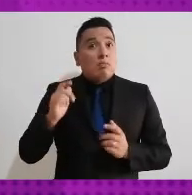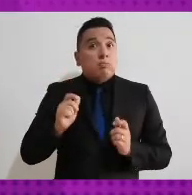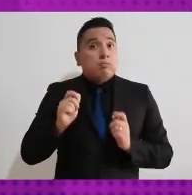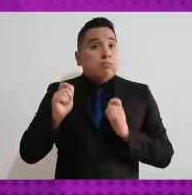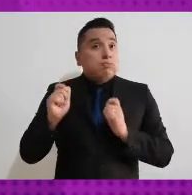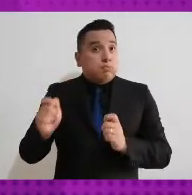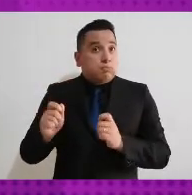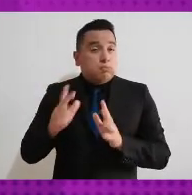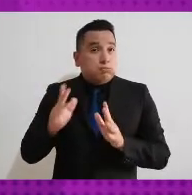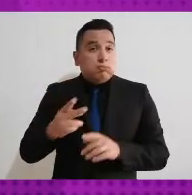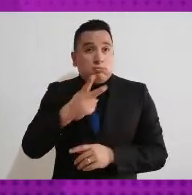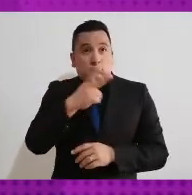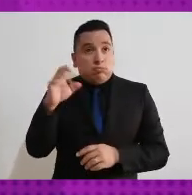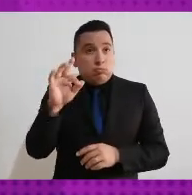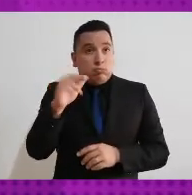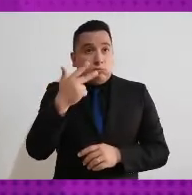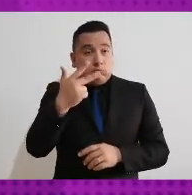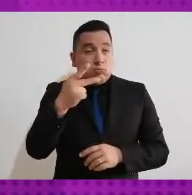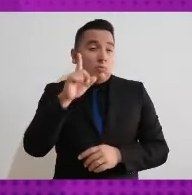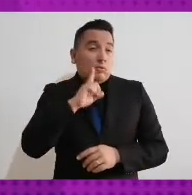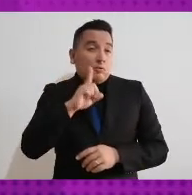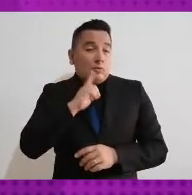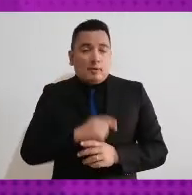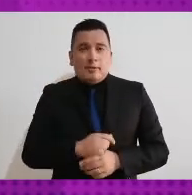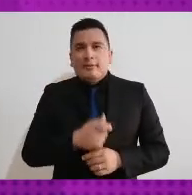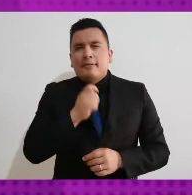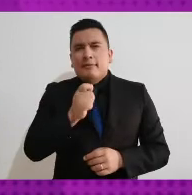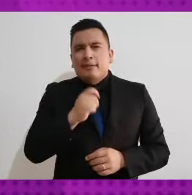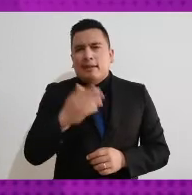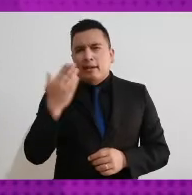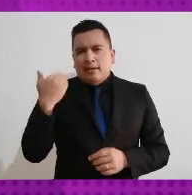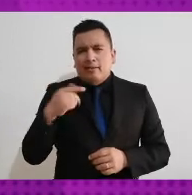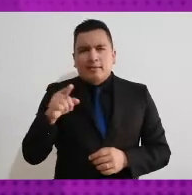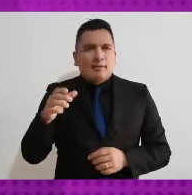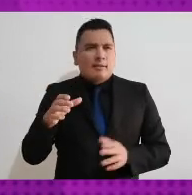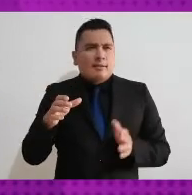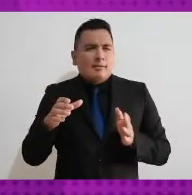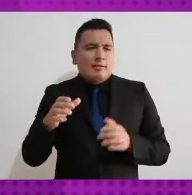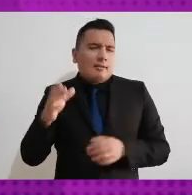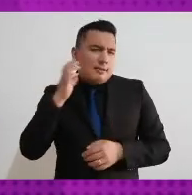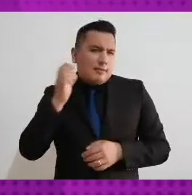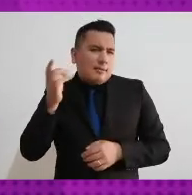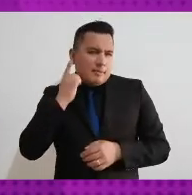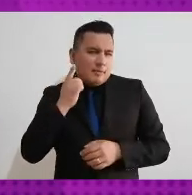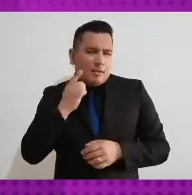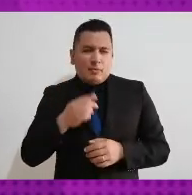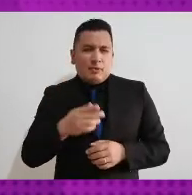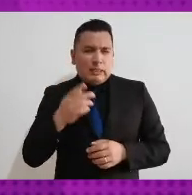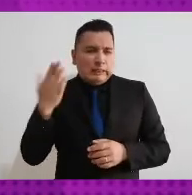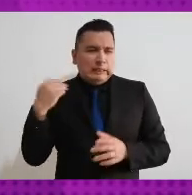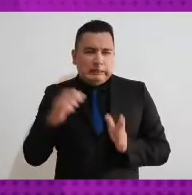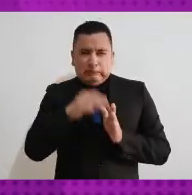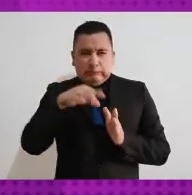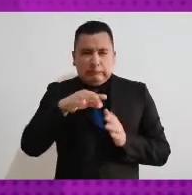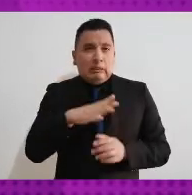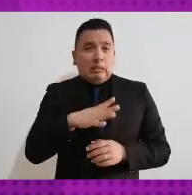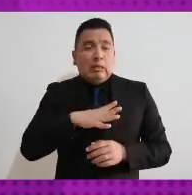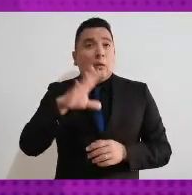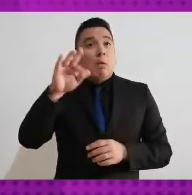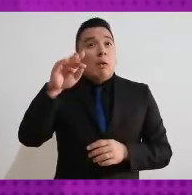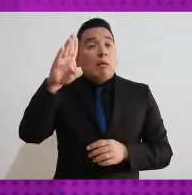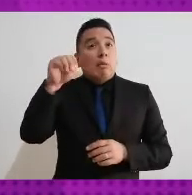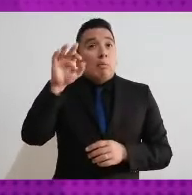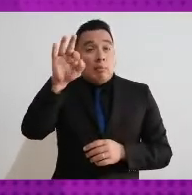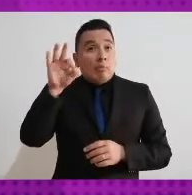248 mujeres, es decir, el 49.6% de la Cámara de Diputaciones. Sin embargo, derivado de la